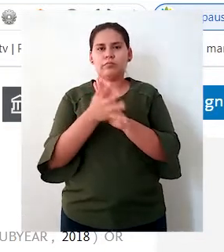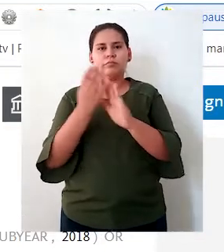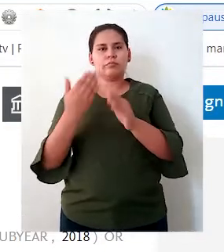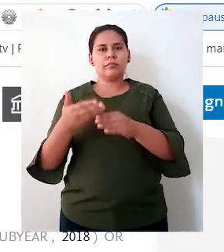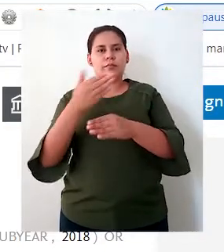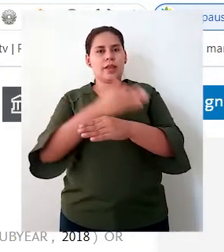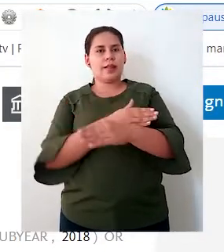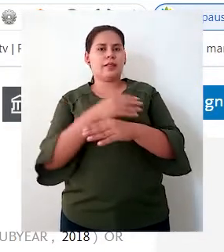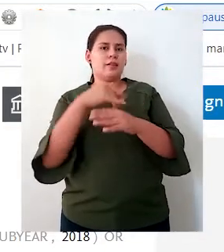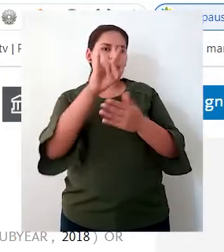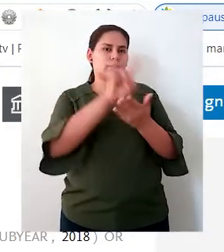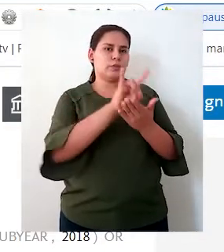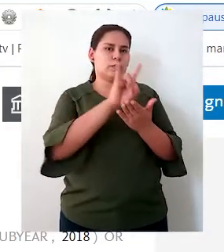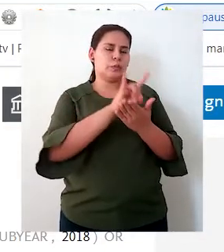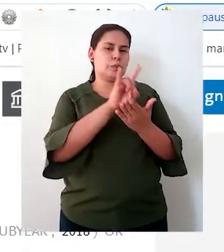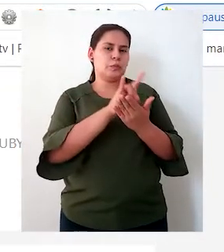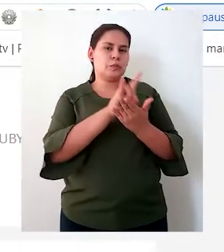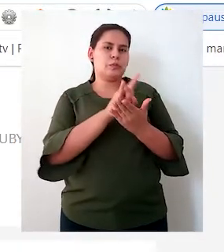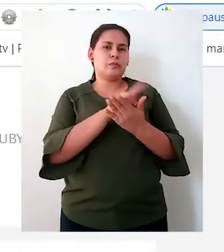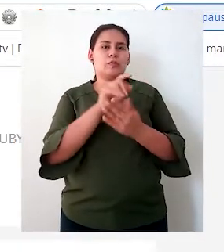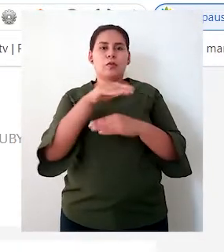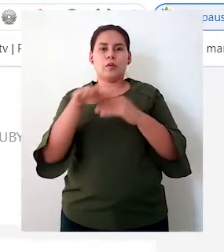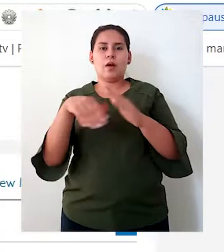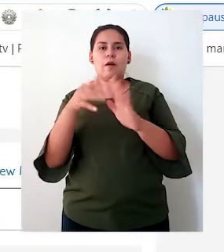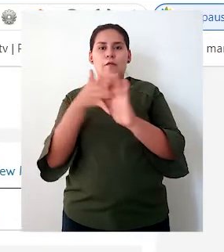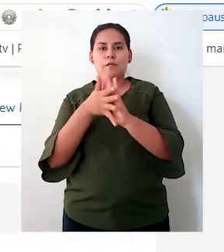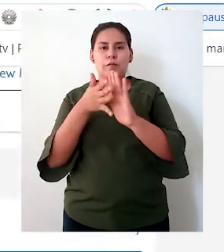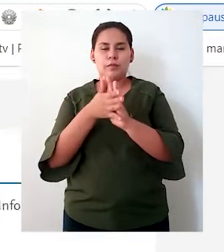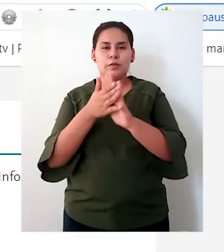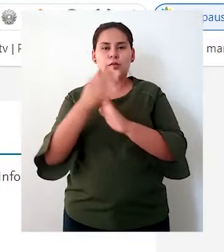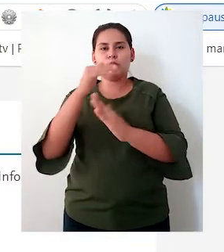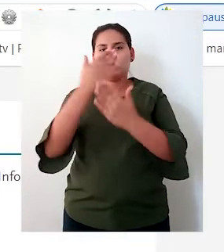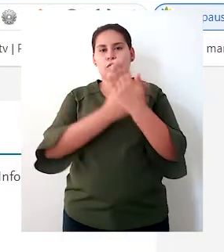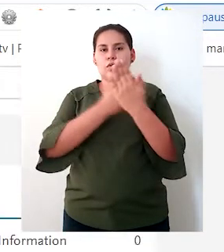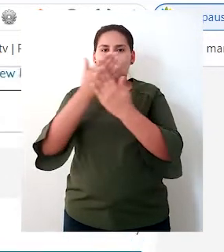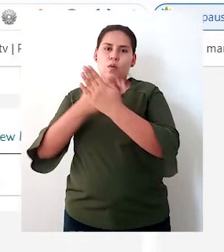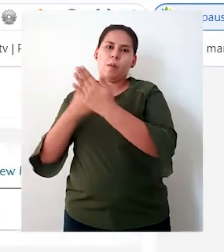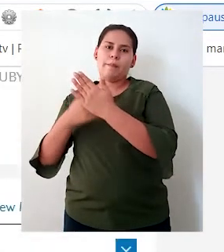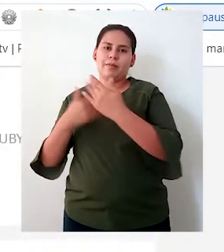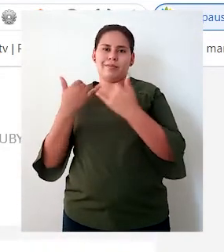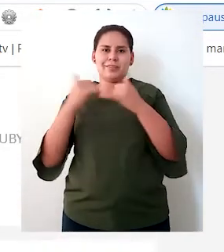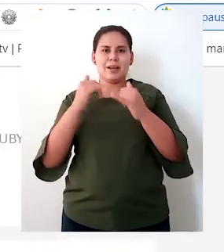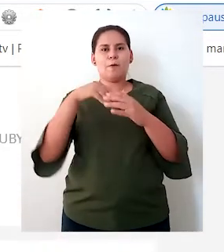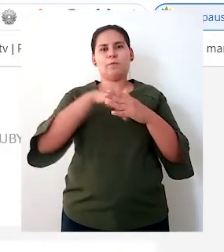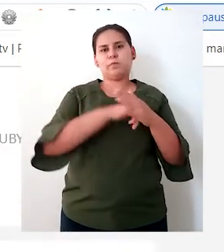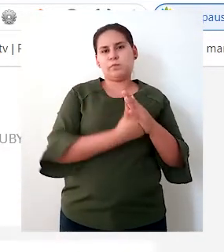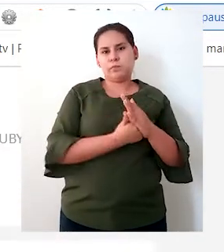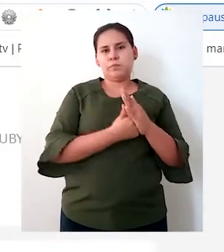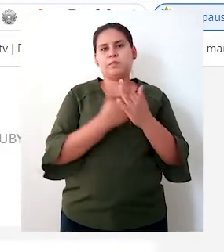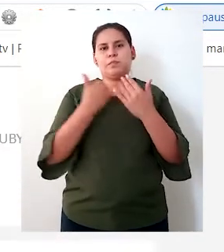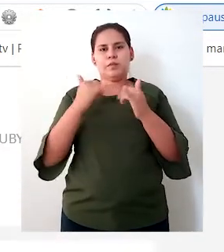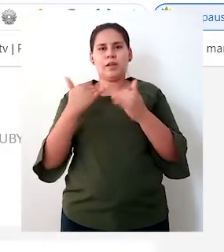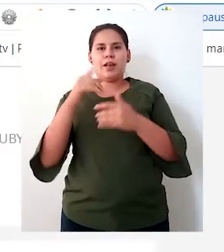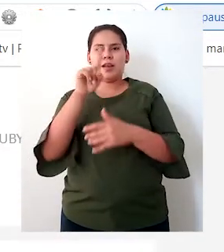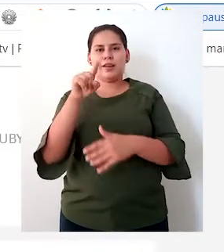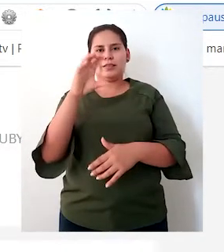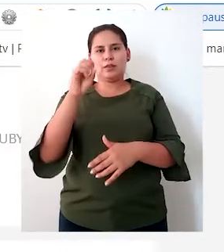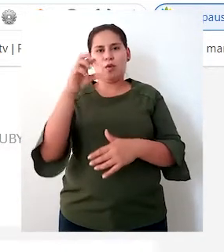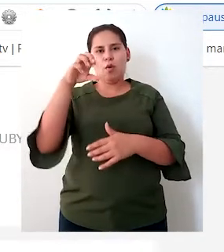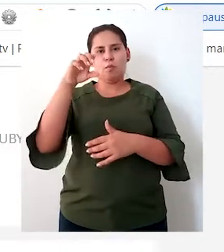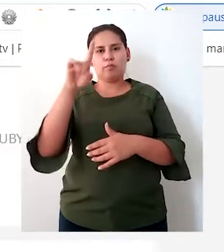vamos a descargar toda la información relevante de todos los documentos que tenemos aquí que nos ha arrojado Scopus.